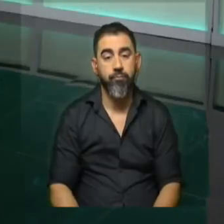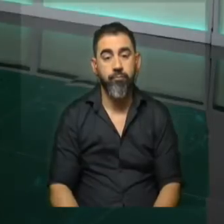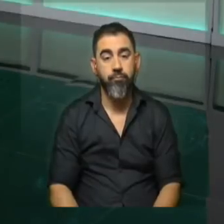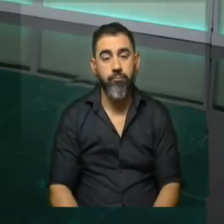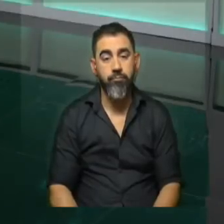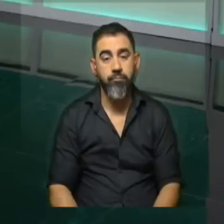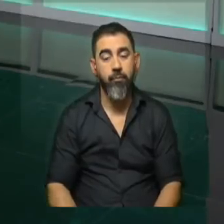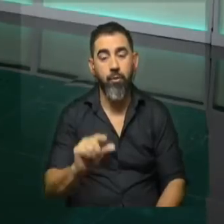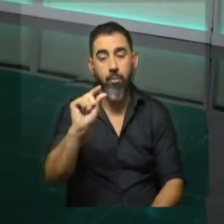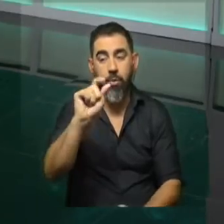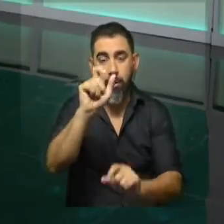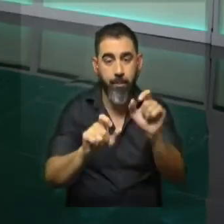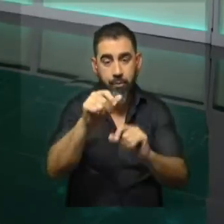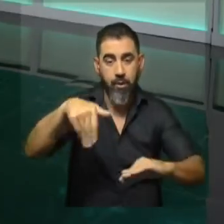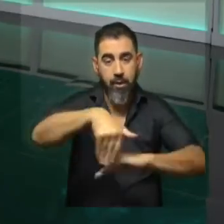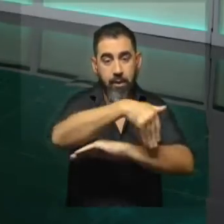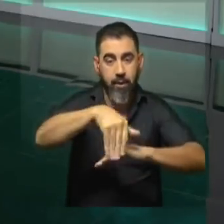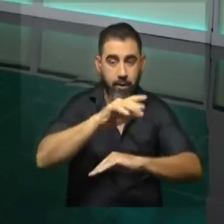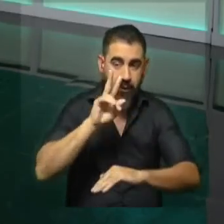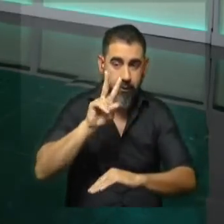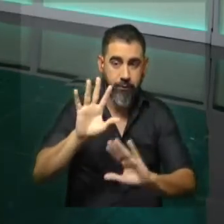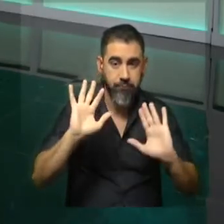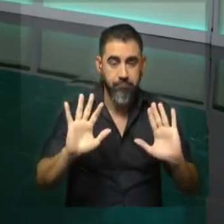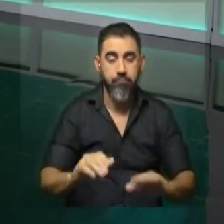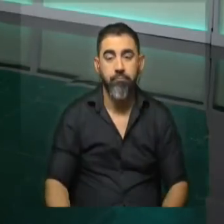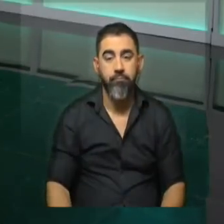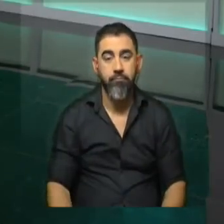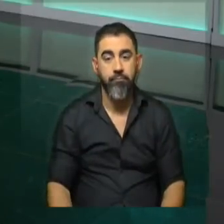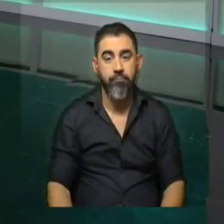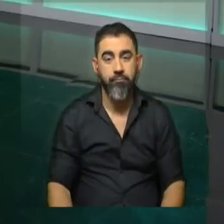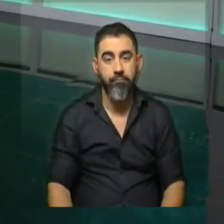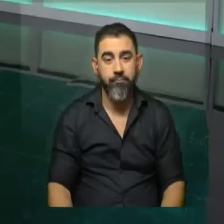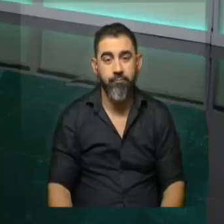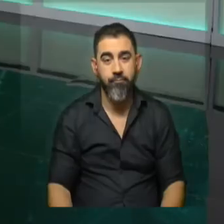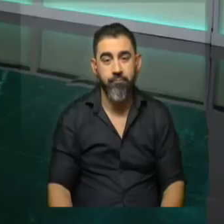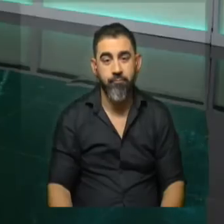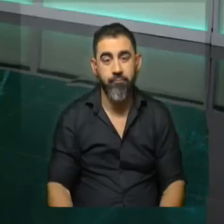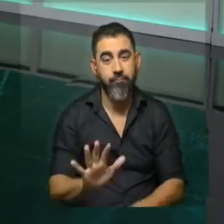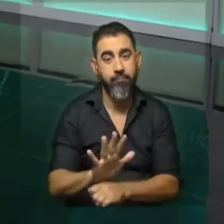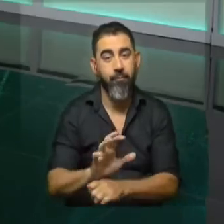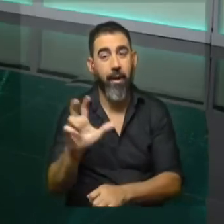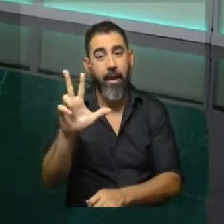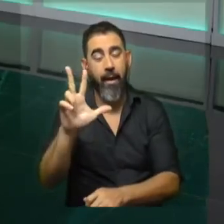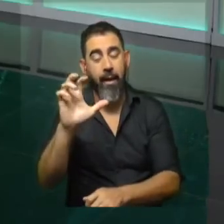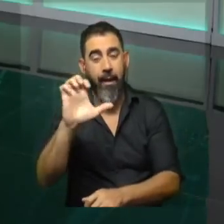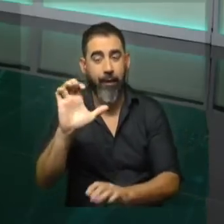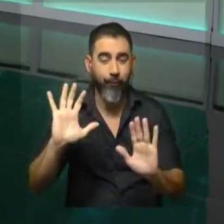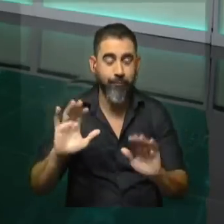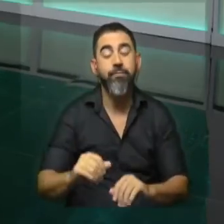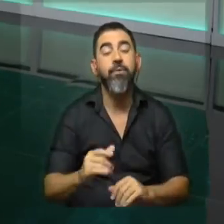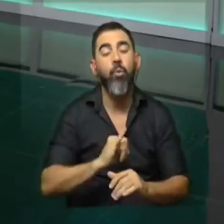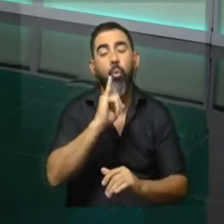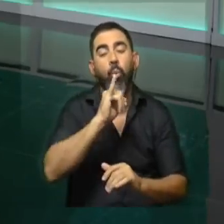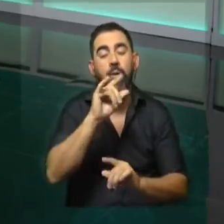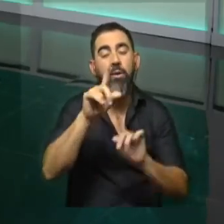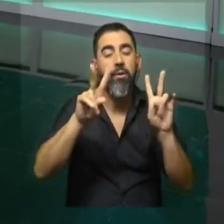Realmente se ve poca gente, ¿no? Sí, En las calles de Montevideo. Parece enero. Bien. Tres, además. Les contamos uno